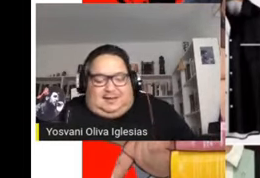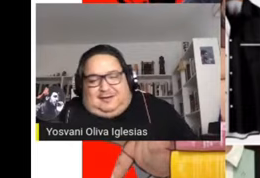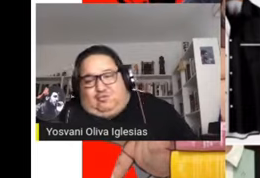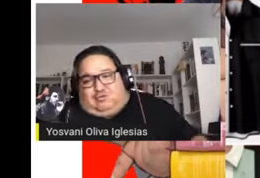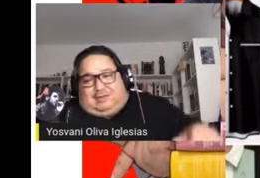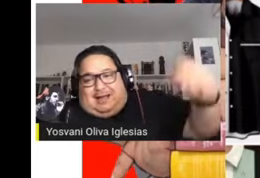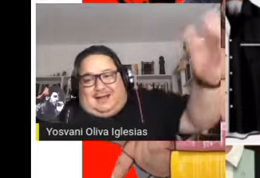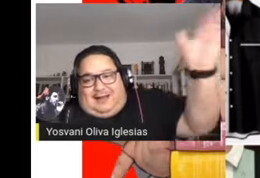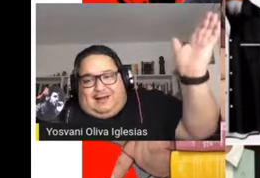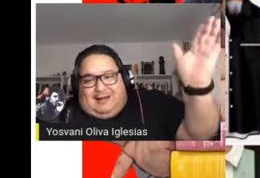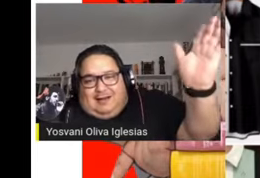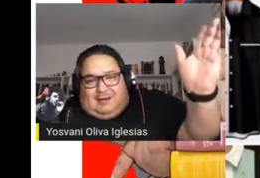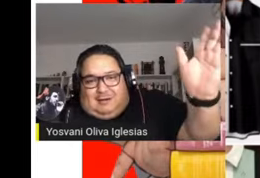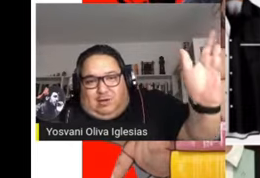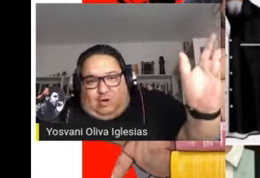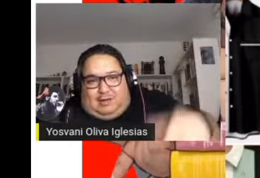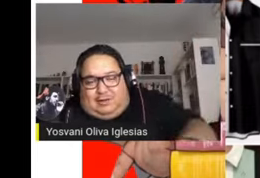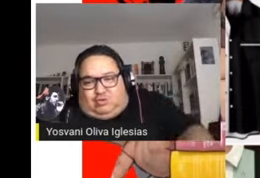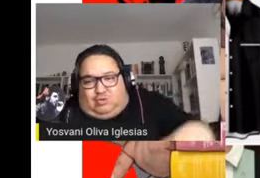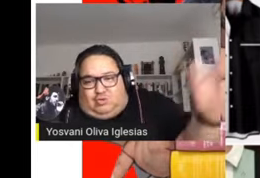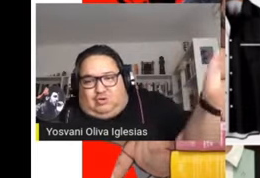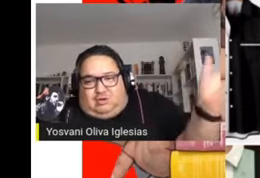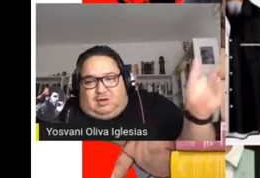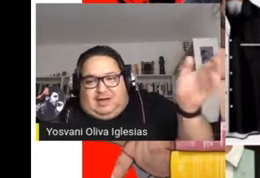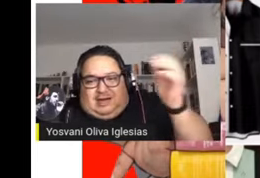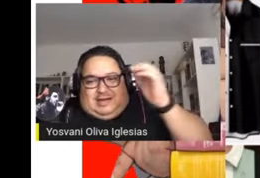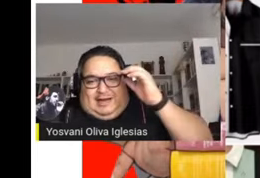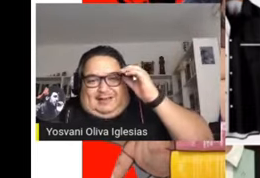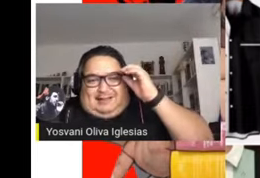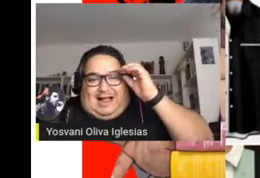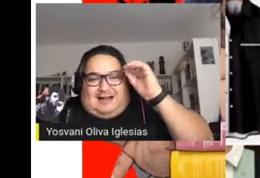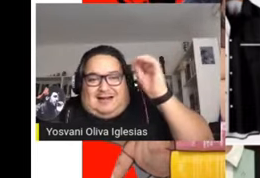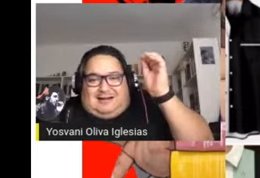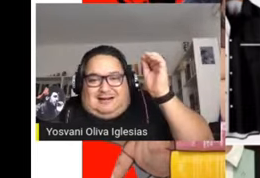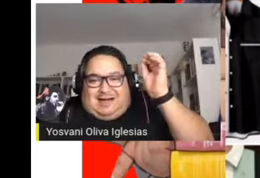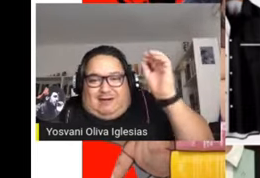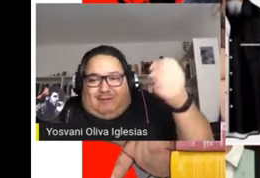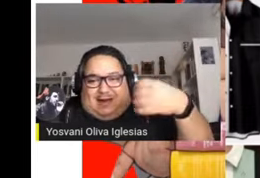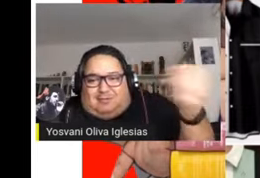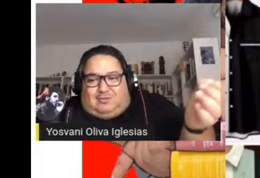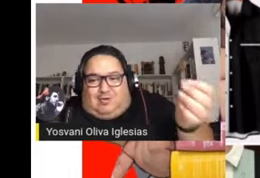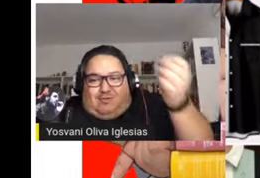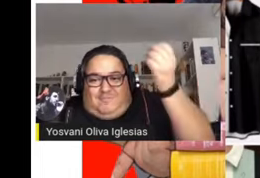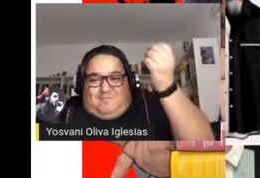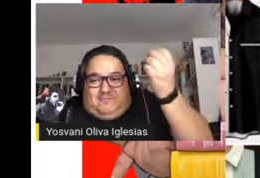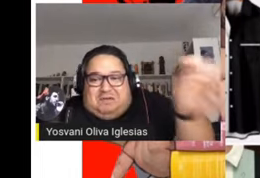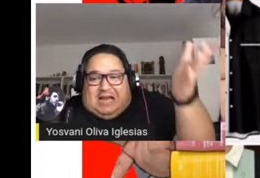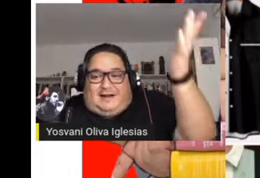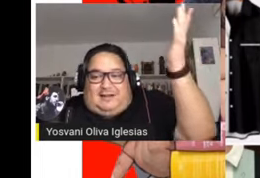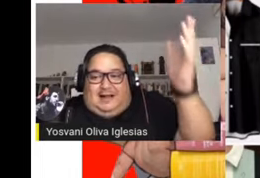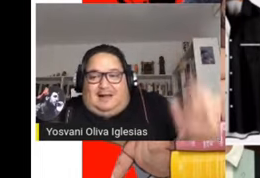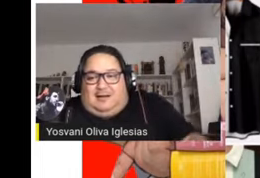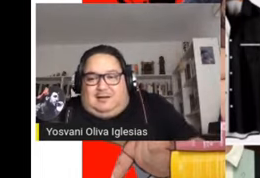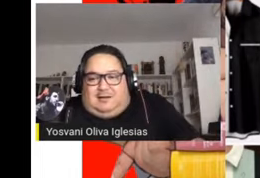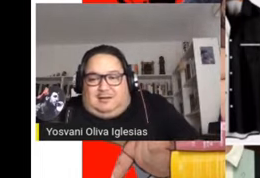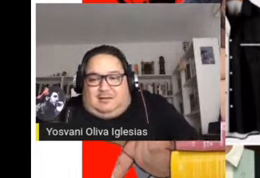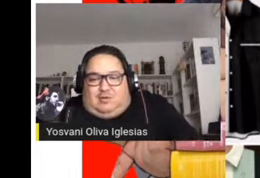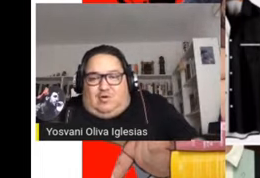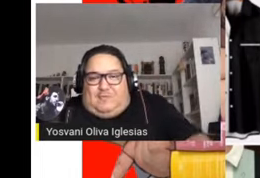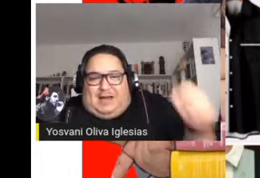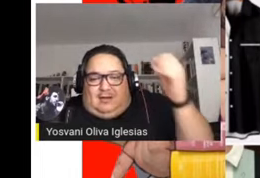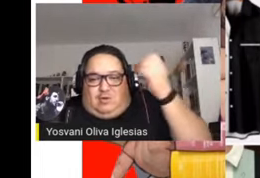Decir, ustedes, los del sur, están hablando mierda,